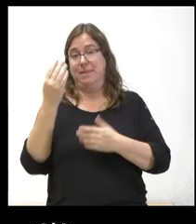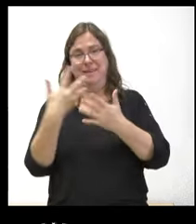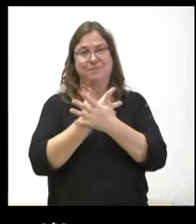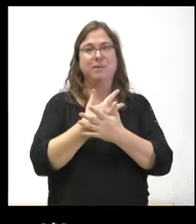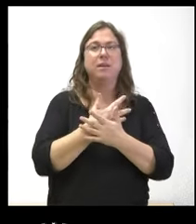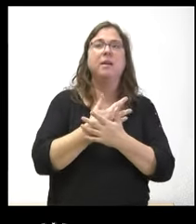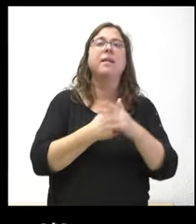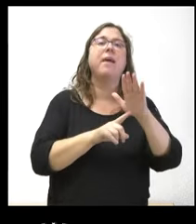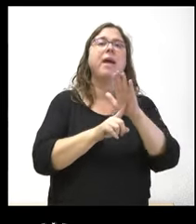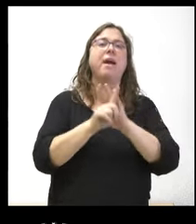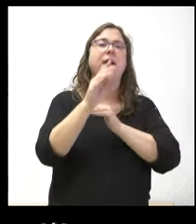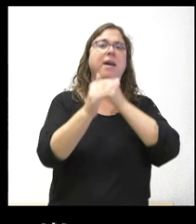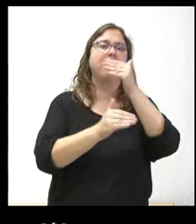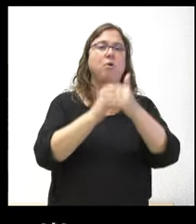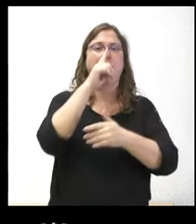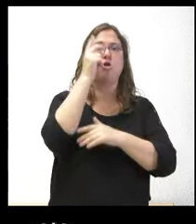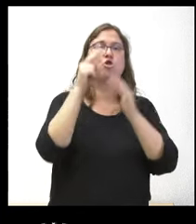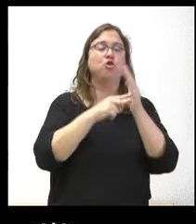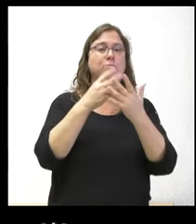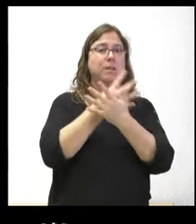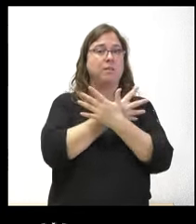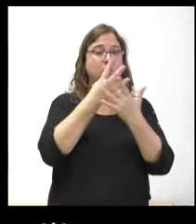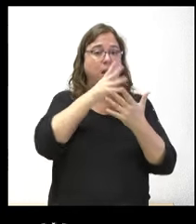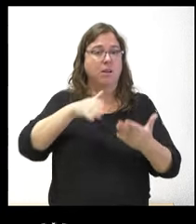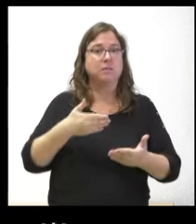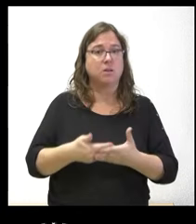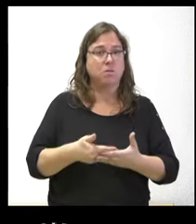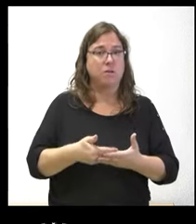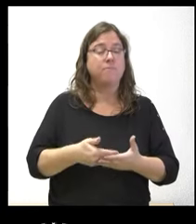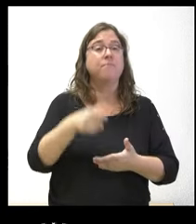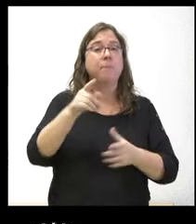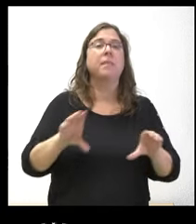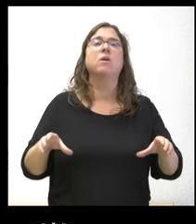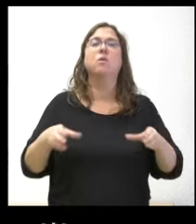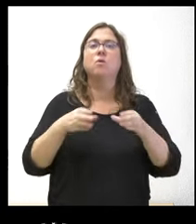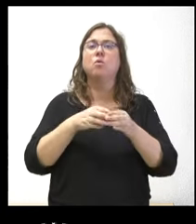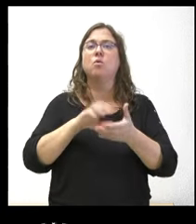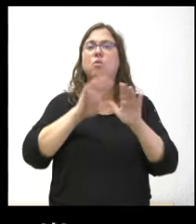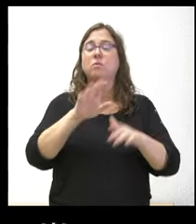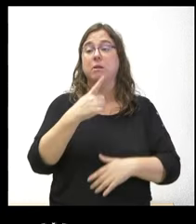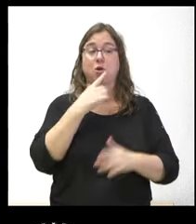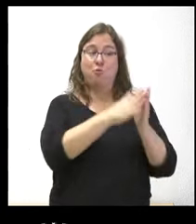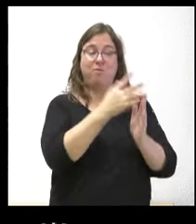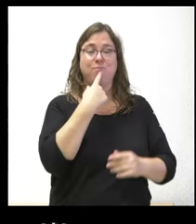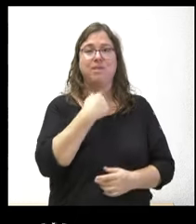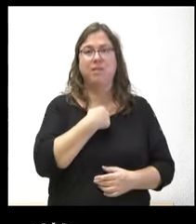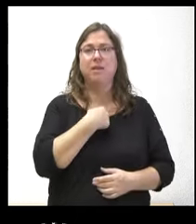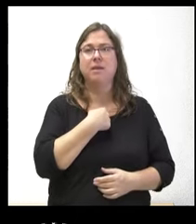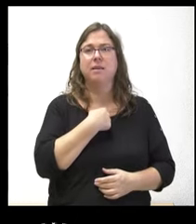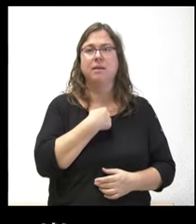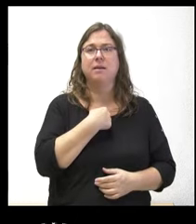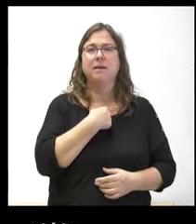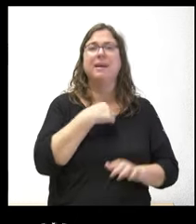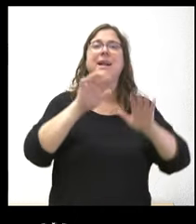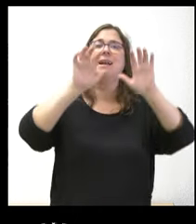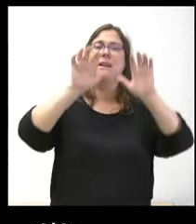es la evolución que ha habido desde 2019 hasta ahora en ese caso la Junta me dicen mis compañeros que hay una